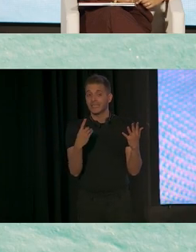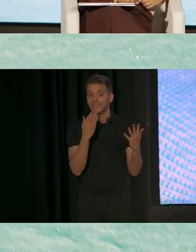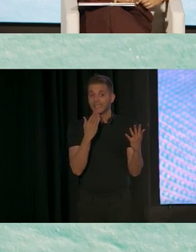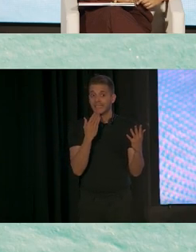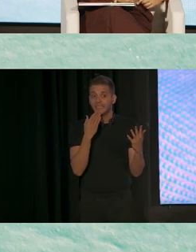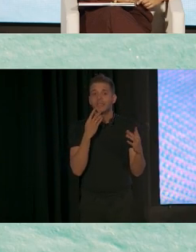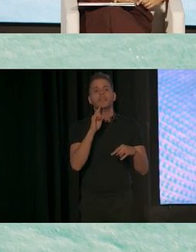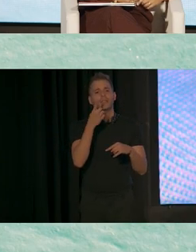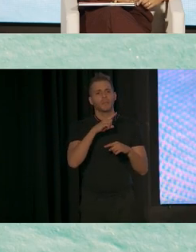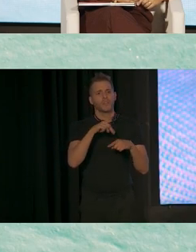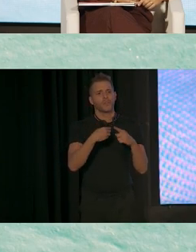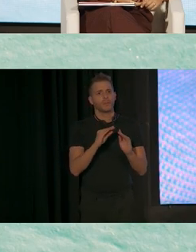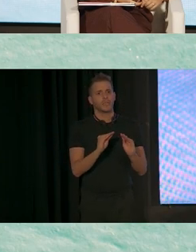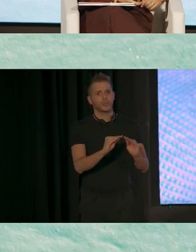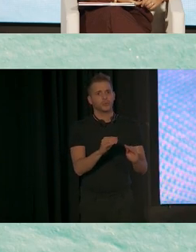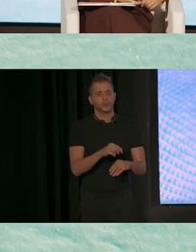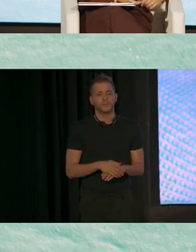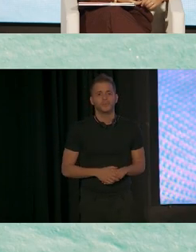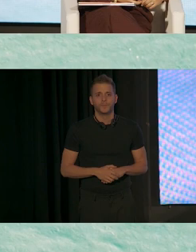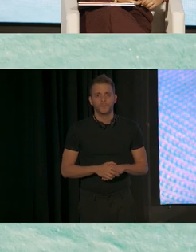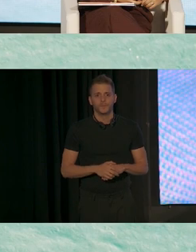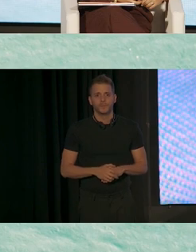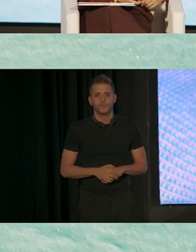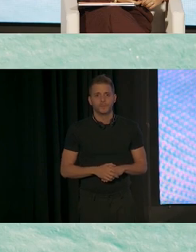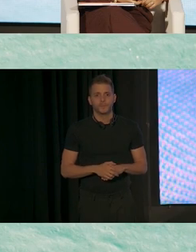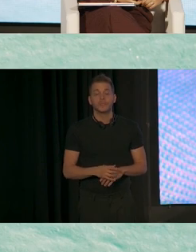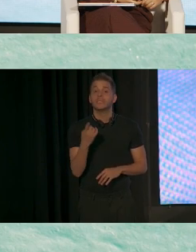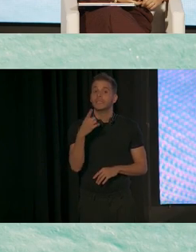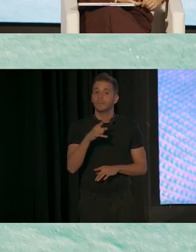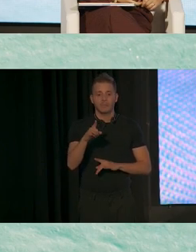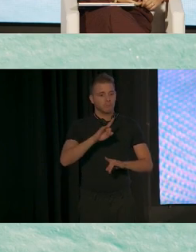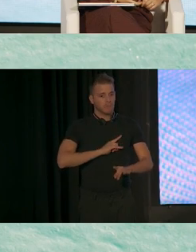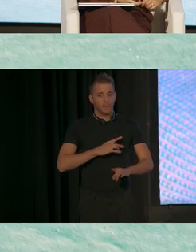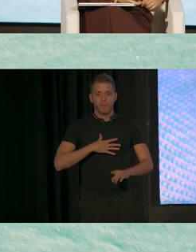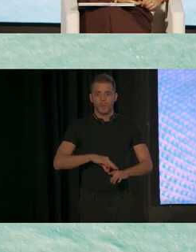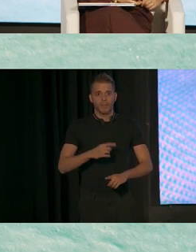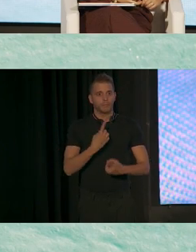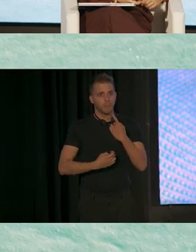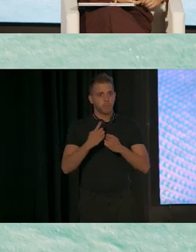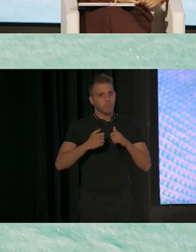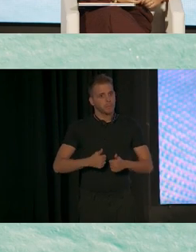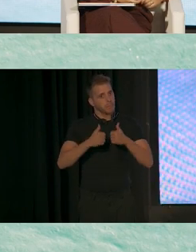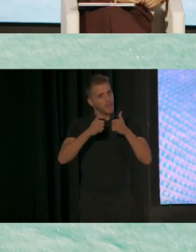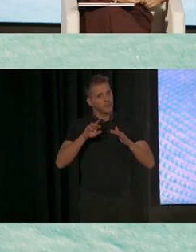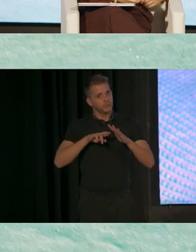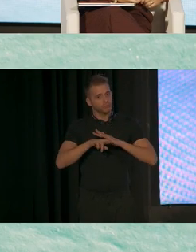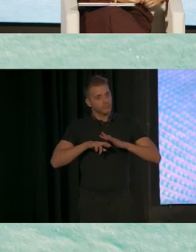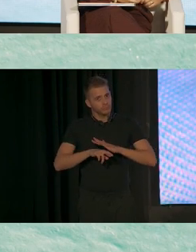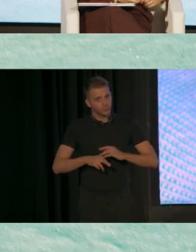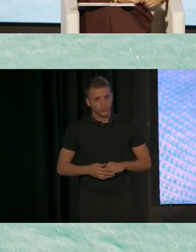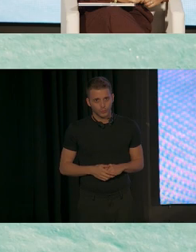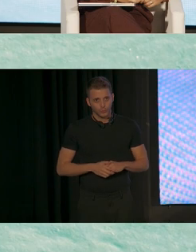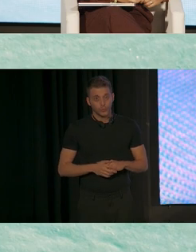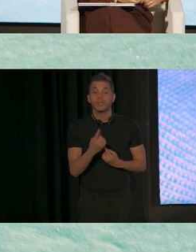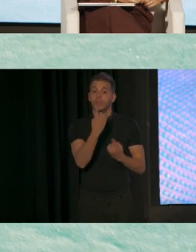con que ellos trabajan. También pueden llamarnos para obtener más información y recursos. y algunos